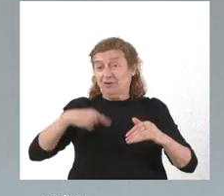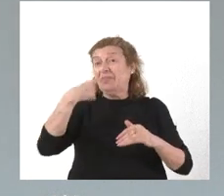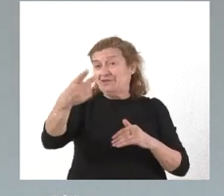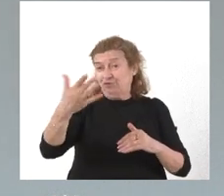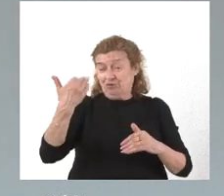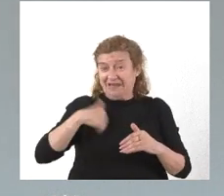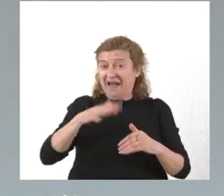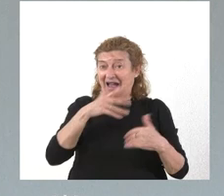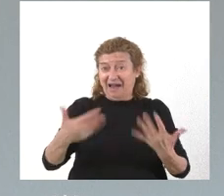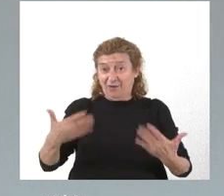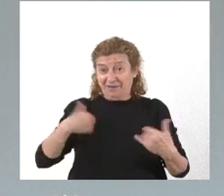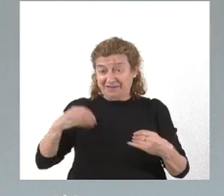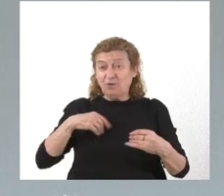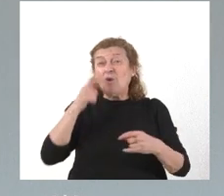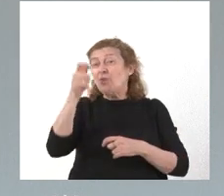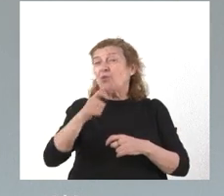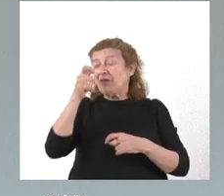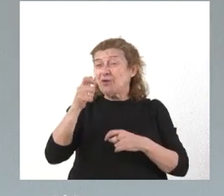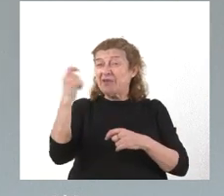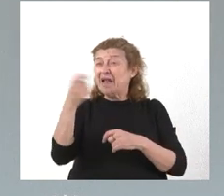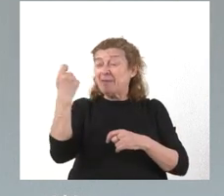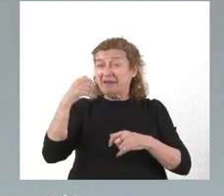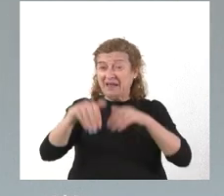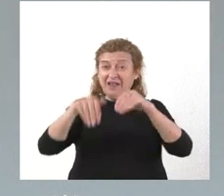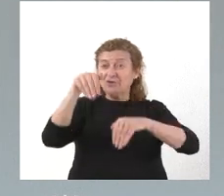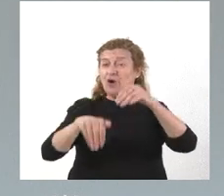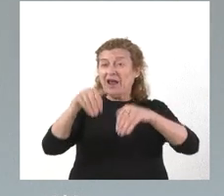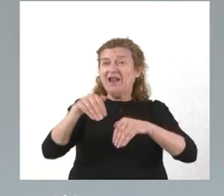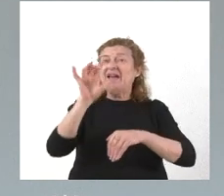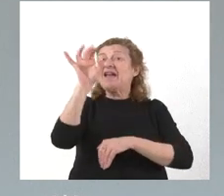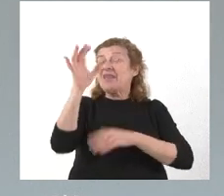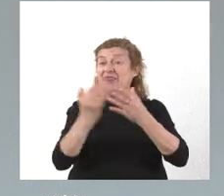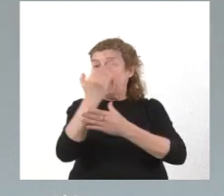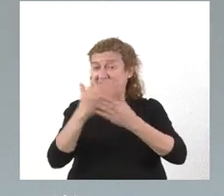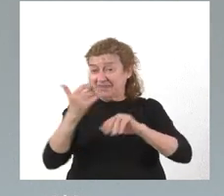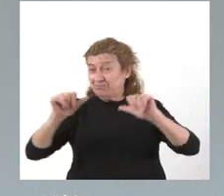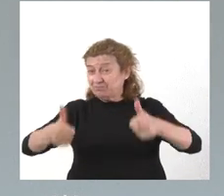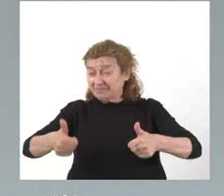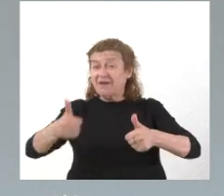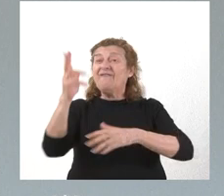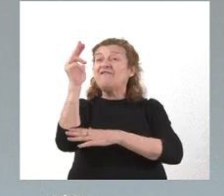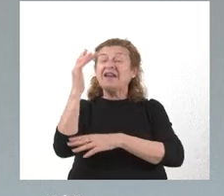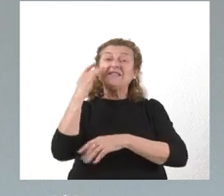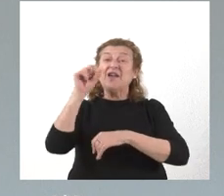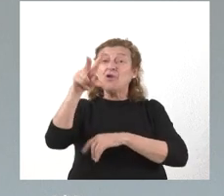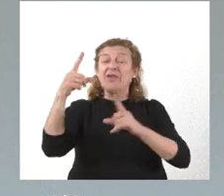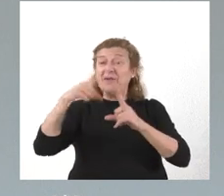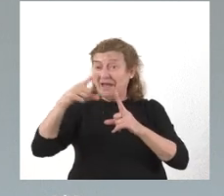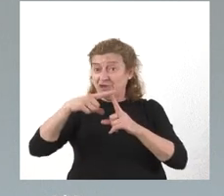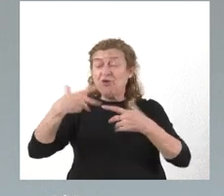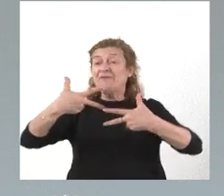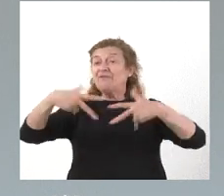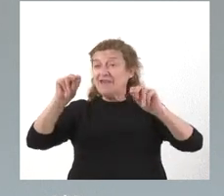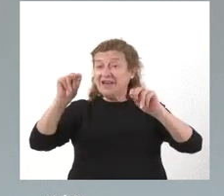de referir. La duración de la campaña electoral es de 15 días, comenzando el viernes 12 de mayo y